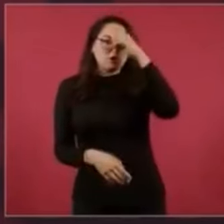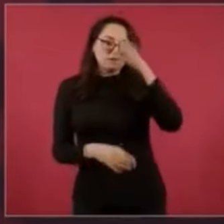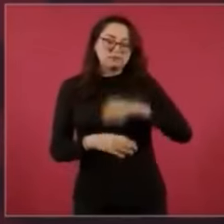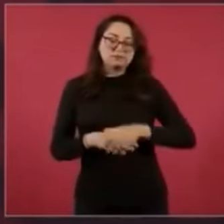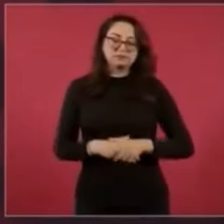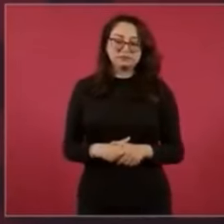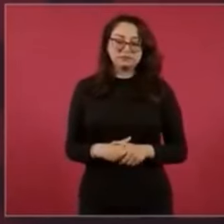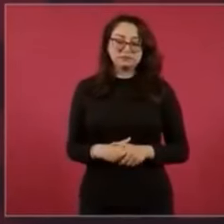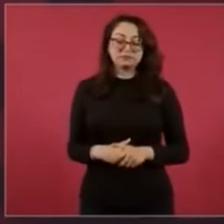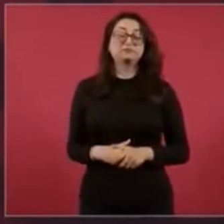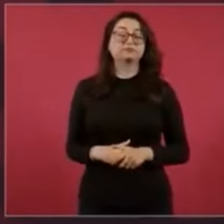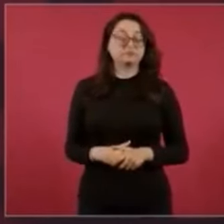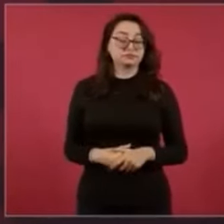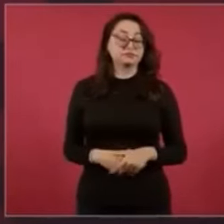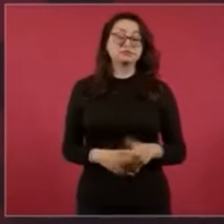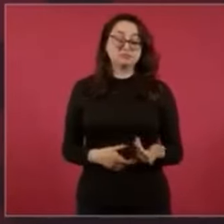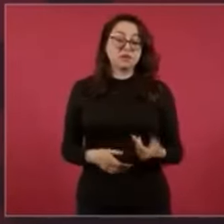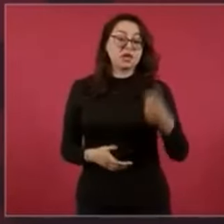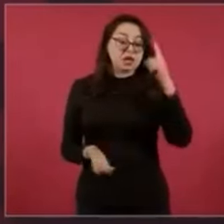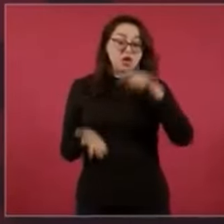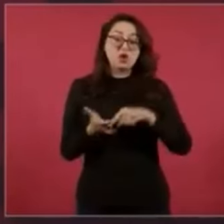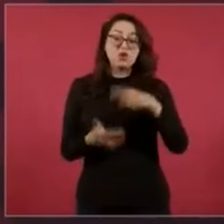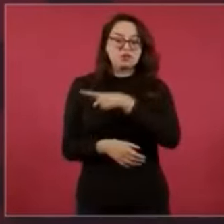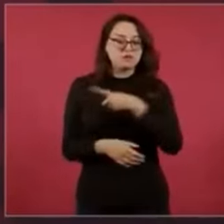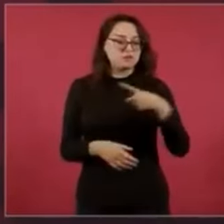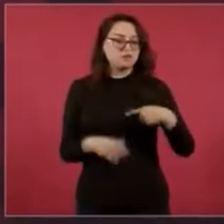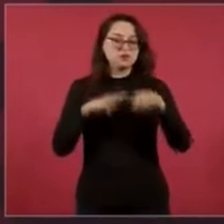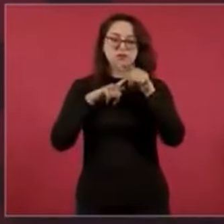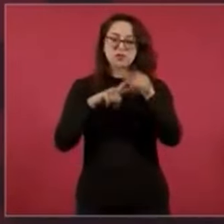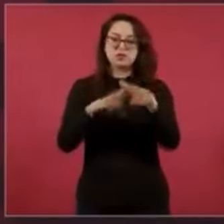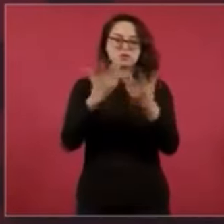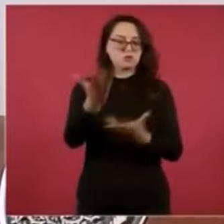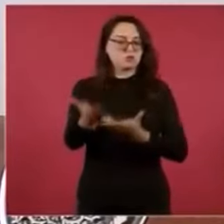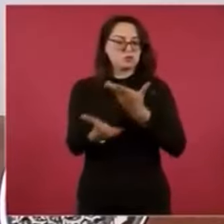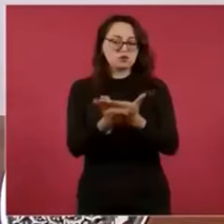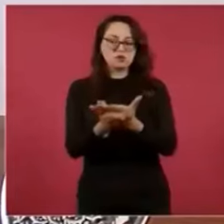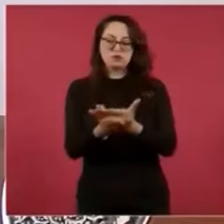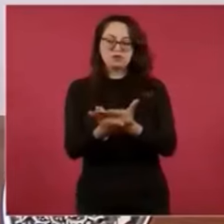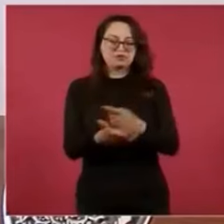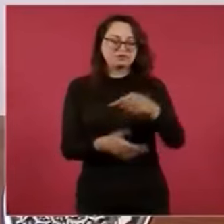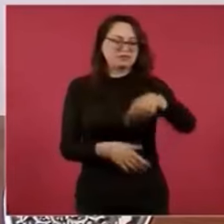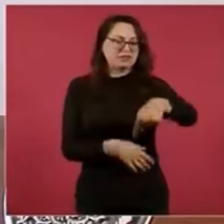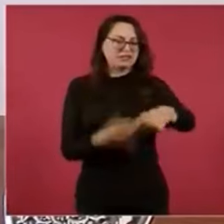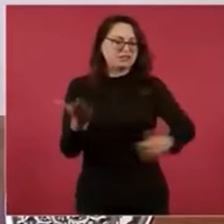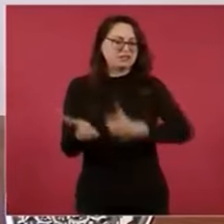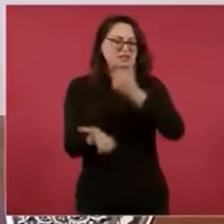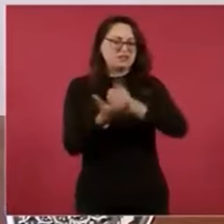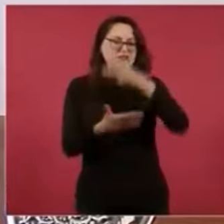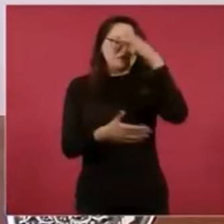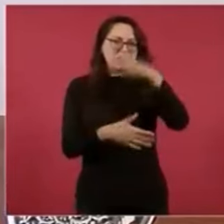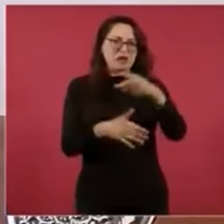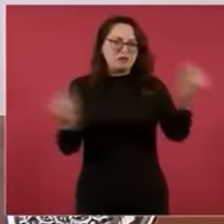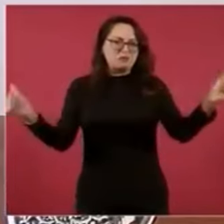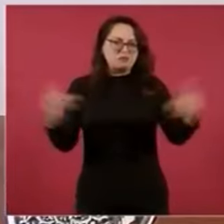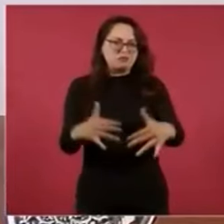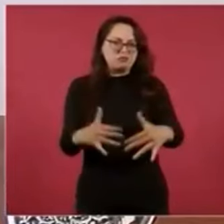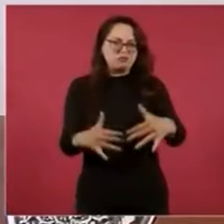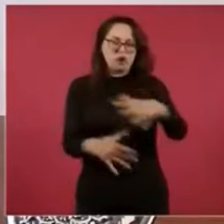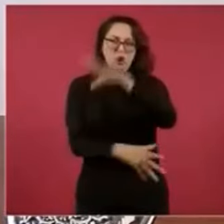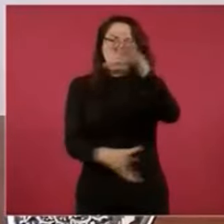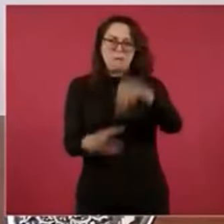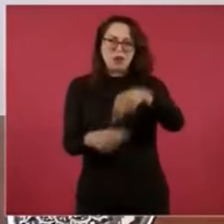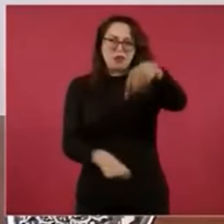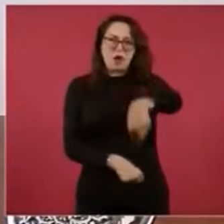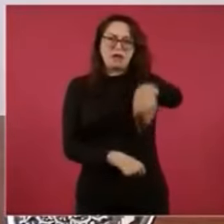descentralización, porque ayuda mucho,